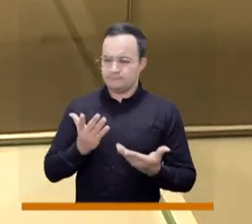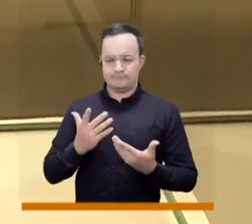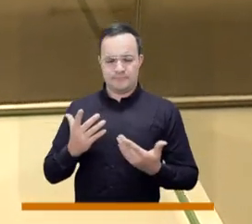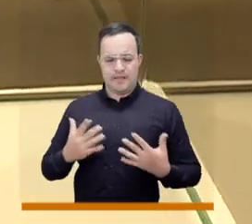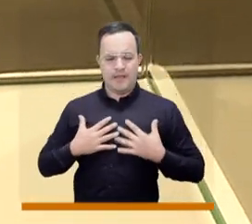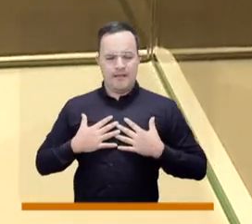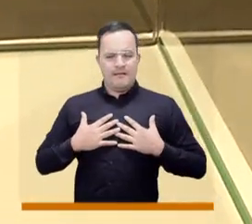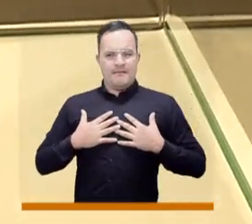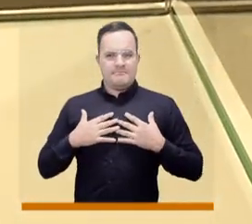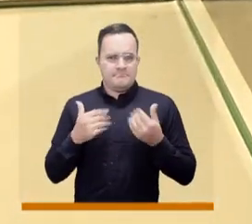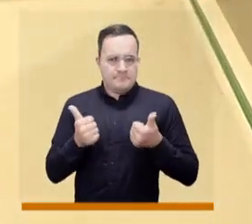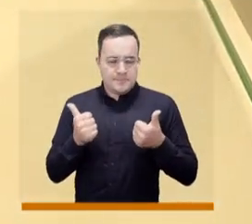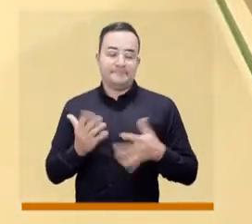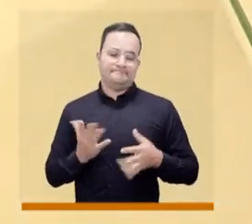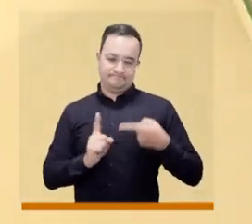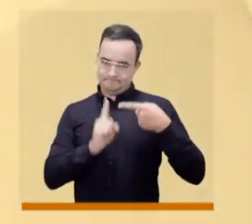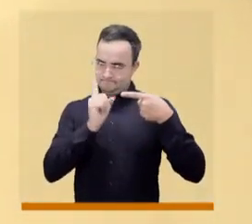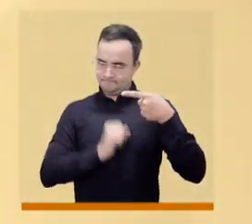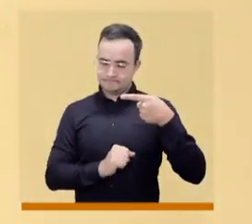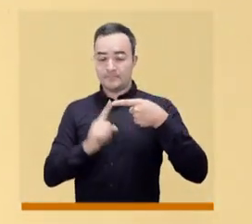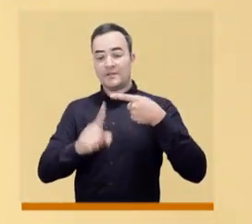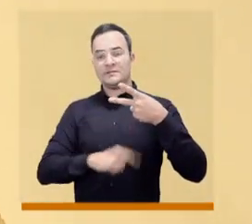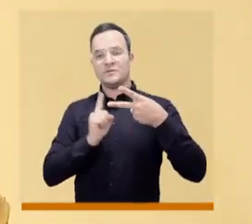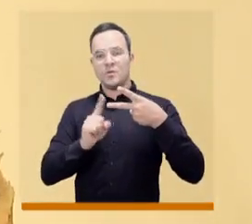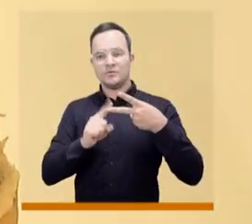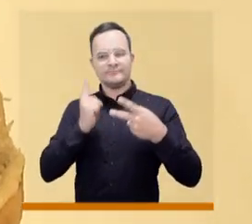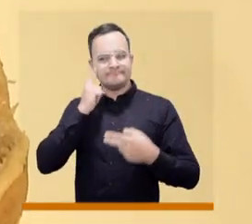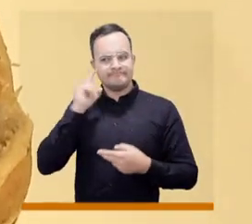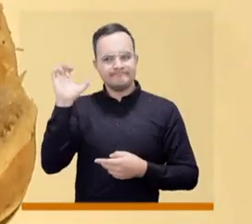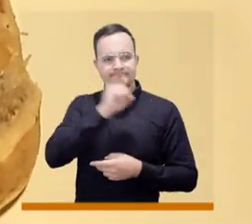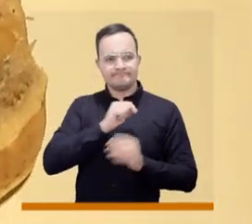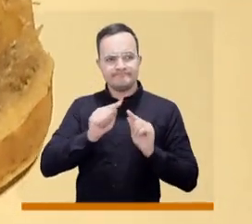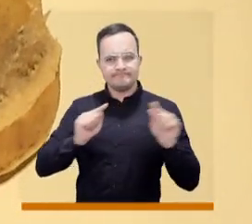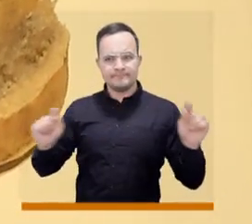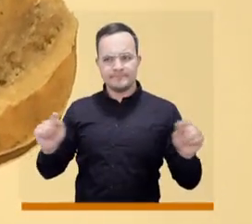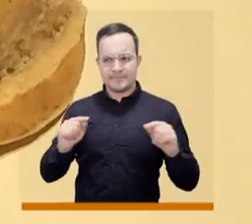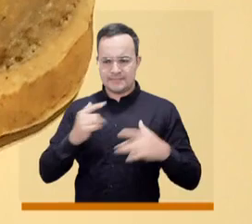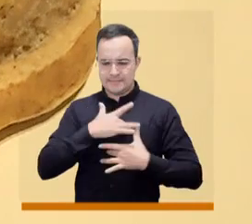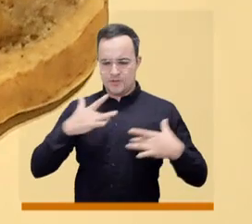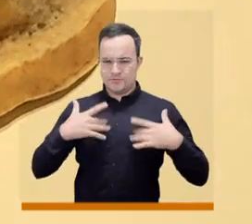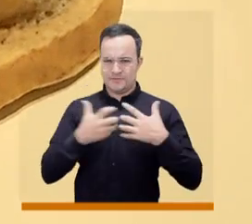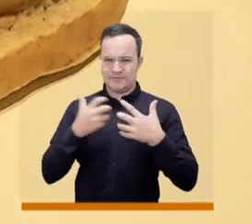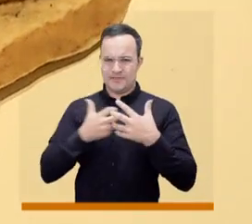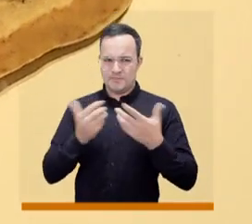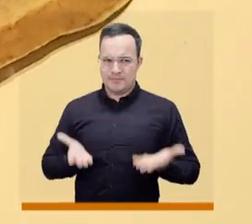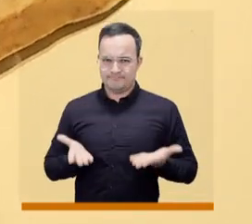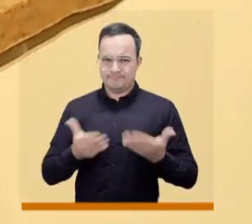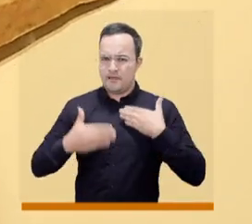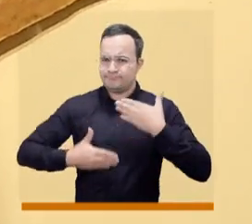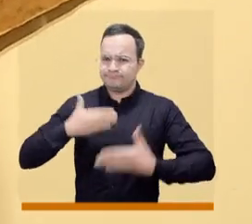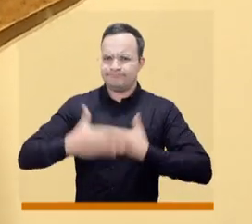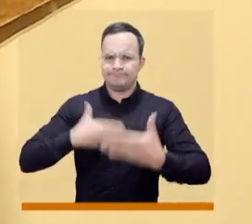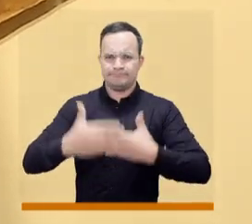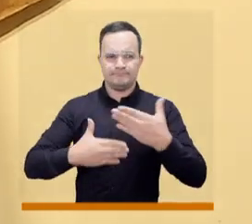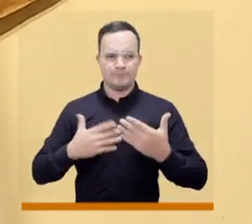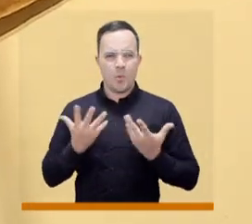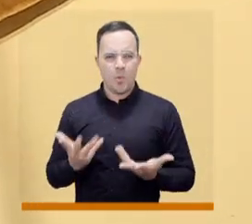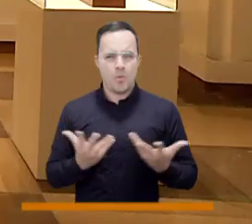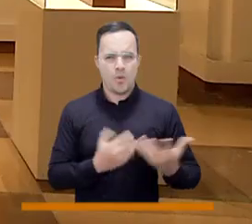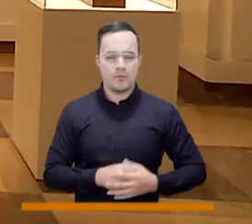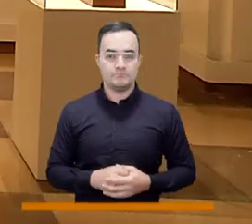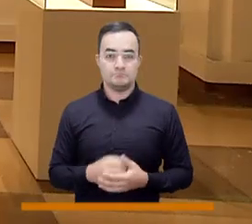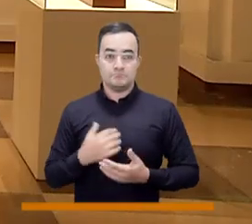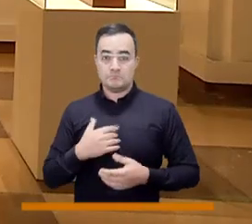que ver con cómo avanzar hacia que el sistema de salud en el que estamos tenga una participación activa de toda la